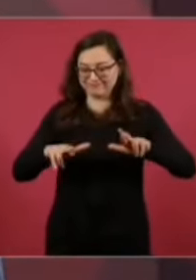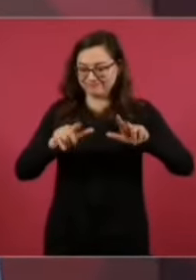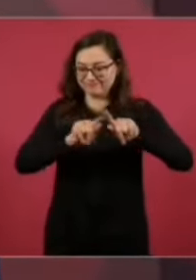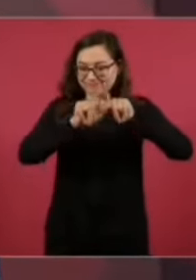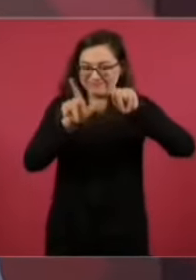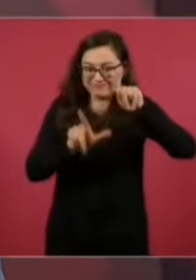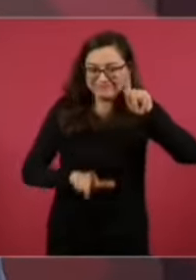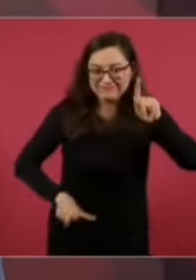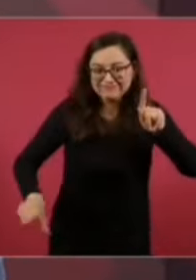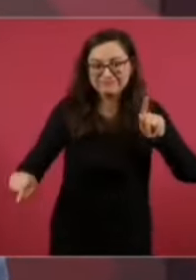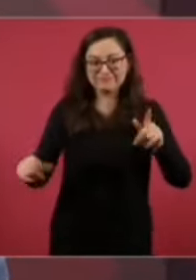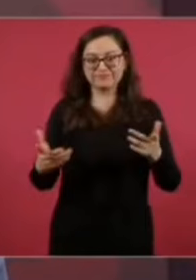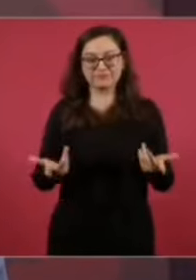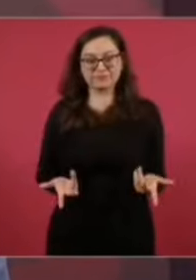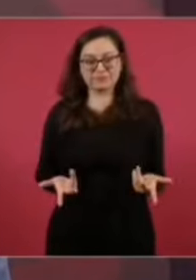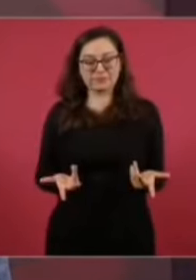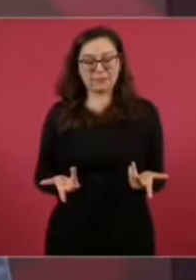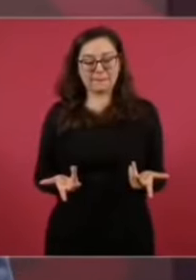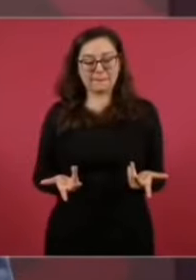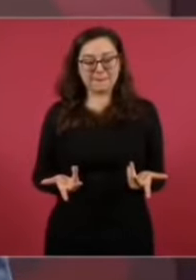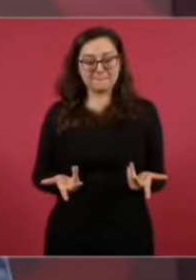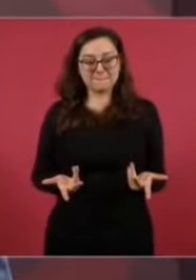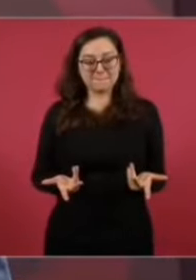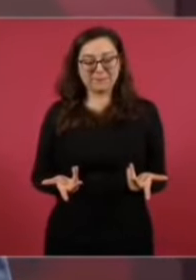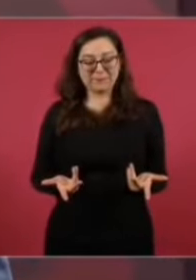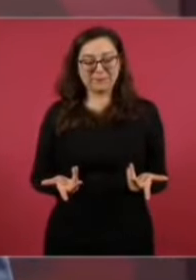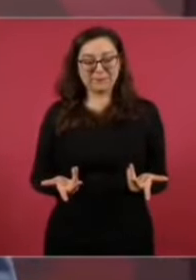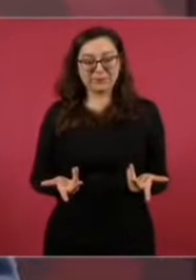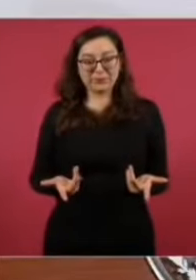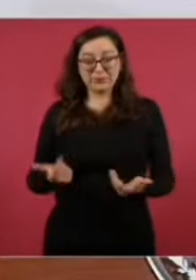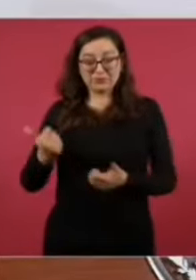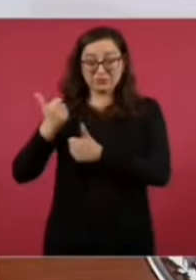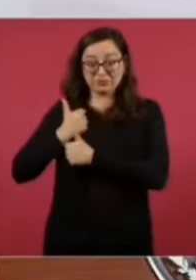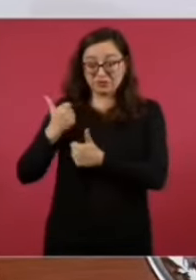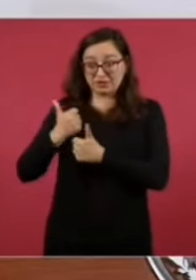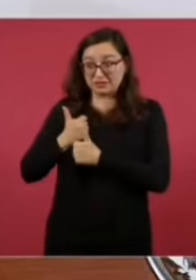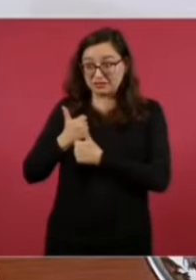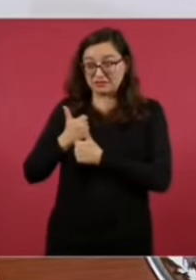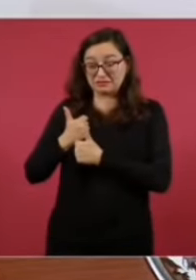¿Se socava una institución como nuestro Ejército?